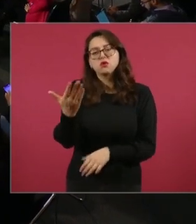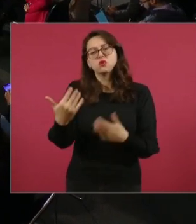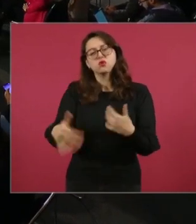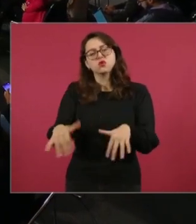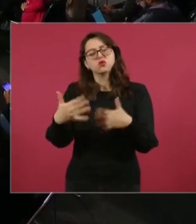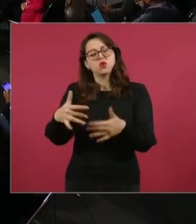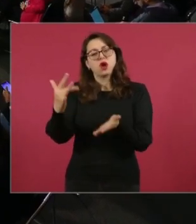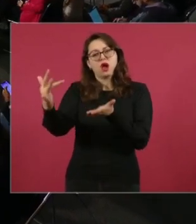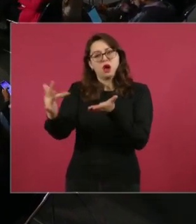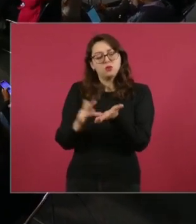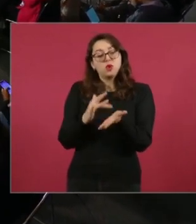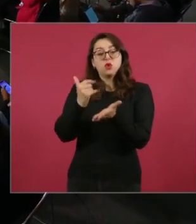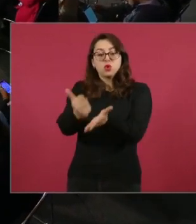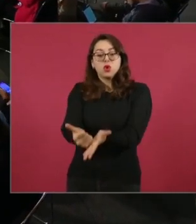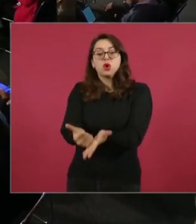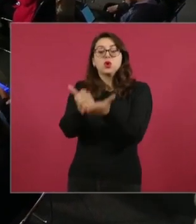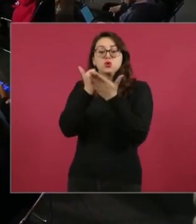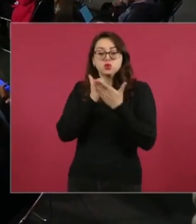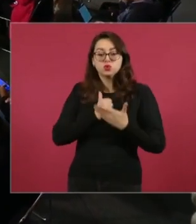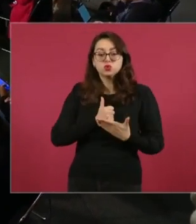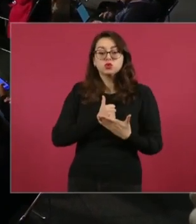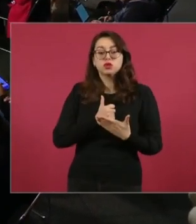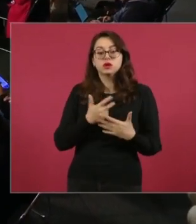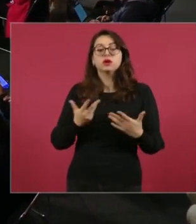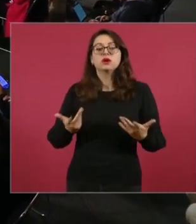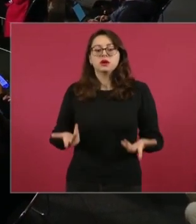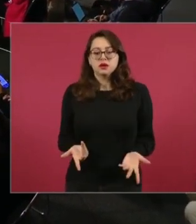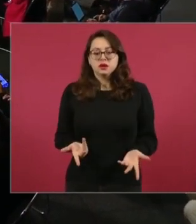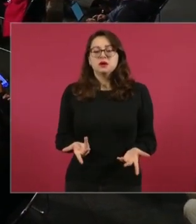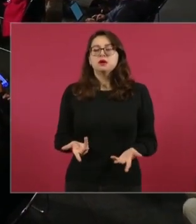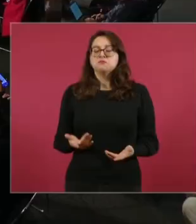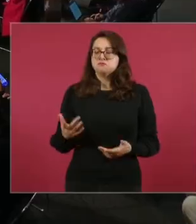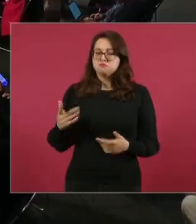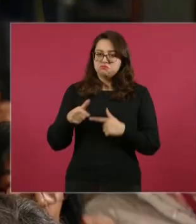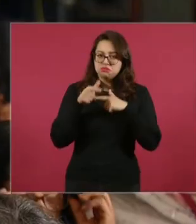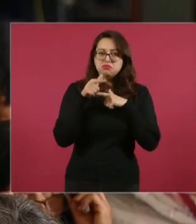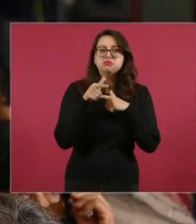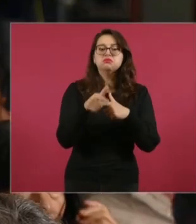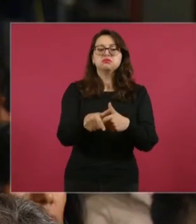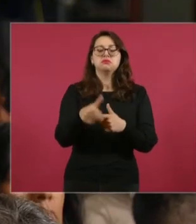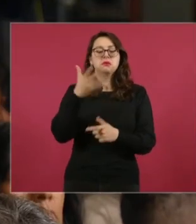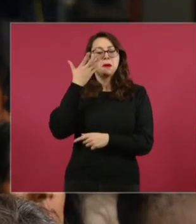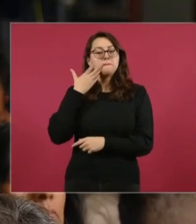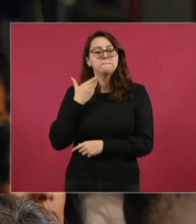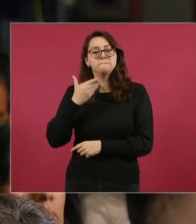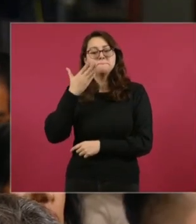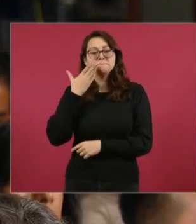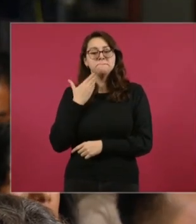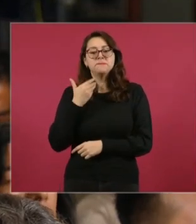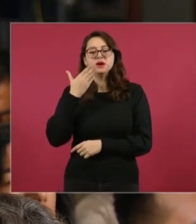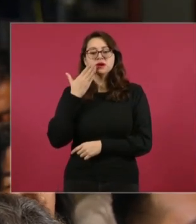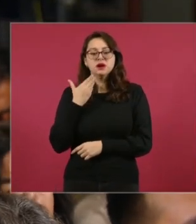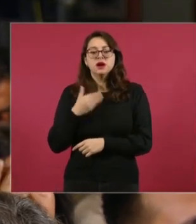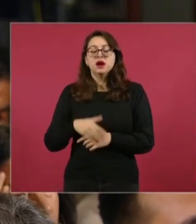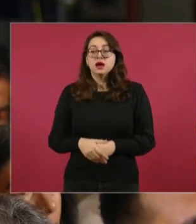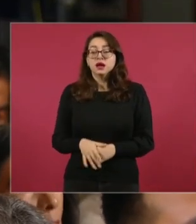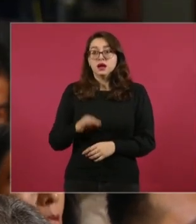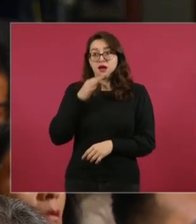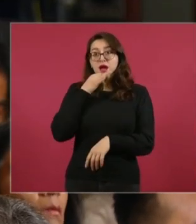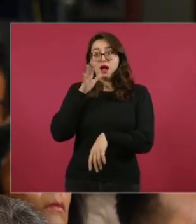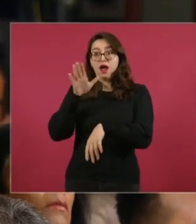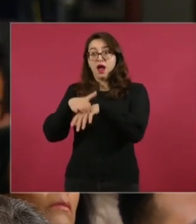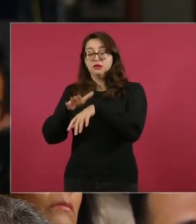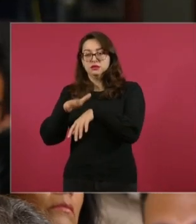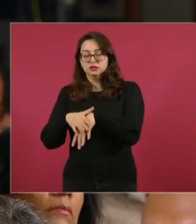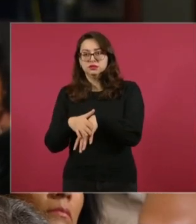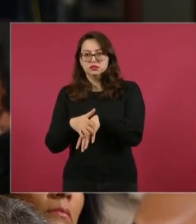los puse yo, aquí lo mencionan, de hoy, que hoy amablemente siga apoyándonos, por lo que comentamos que ya están atendiendo